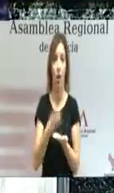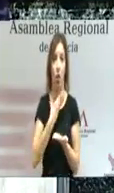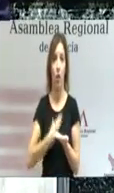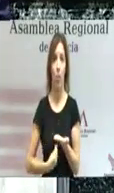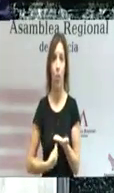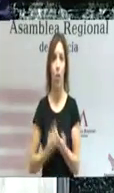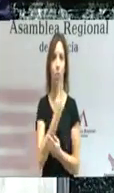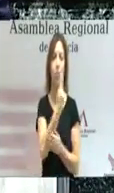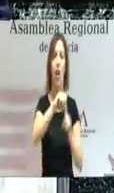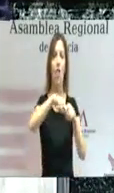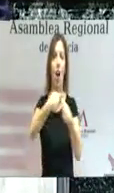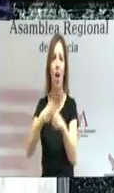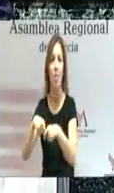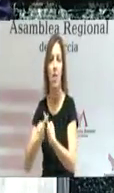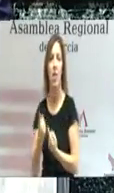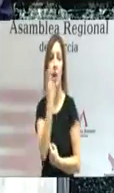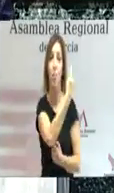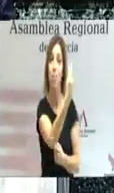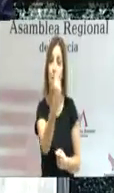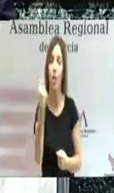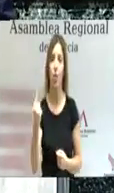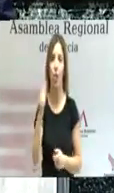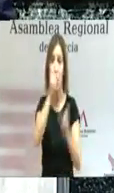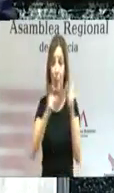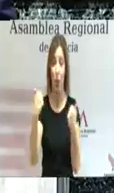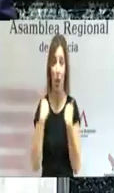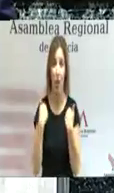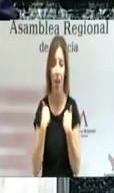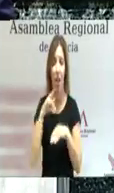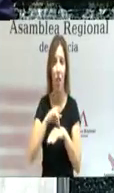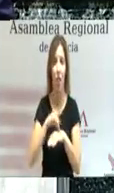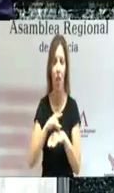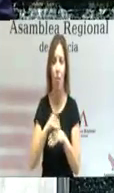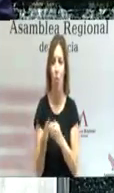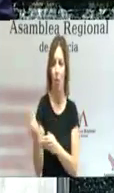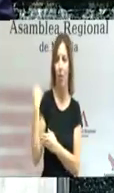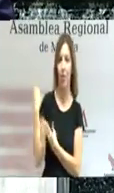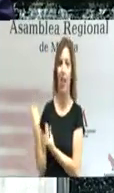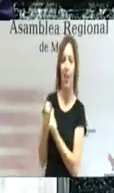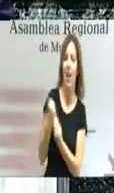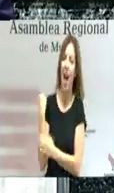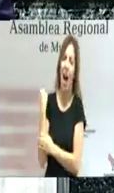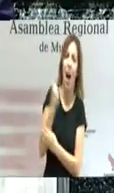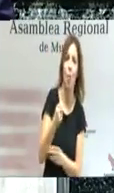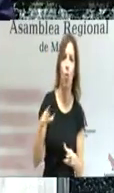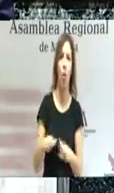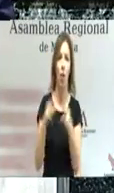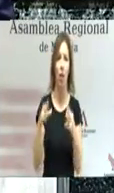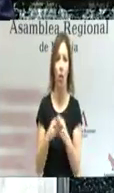cada familia, cada persona, cada paciente tiene detrás el respaldo de toda una sociedad.